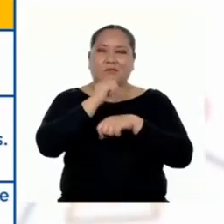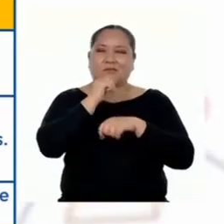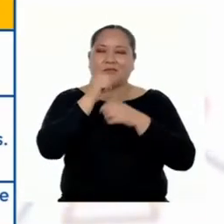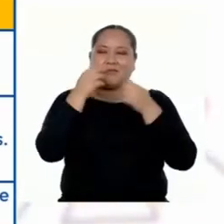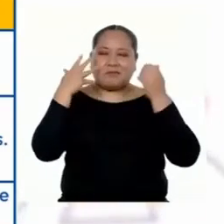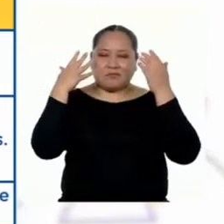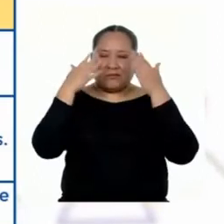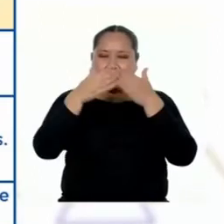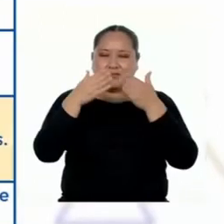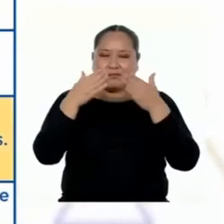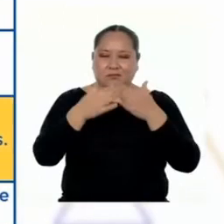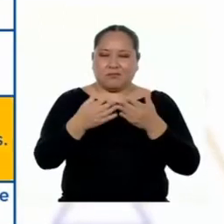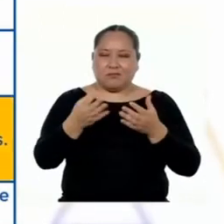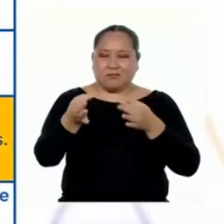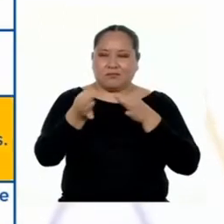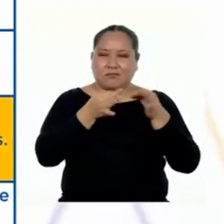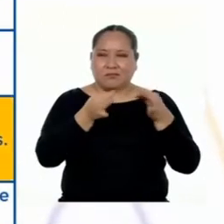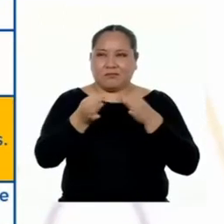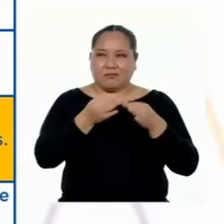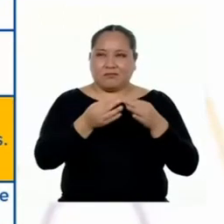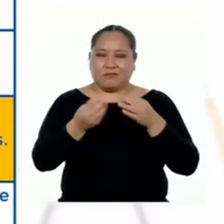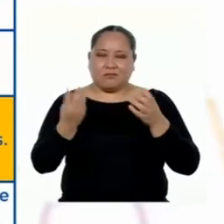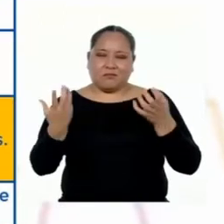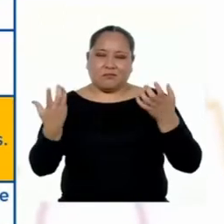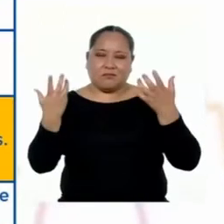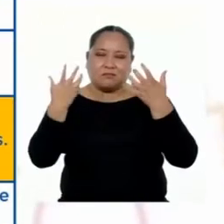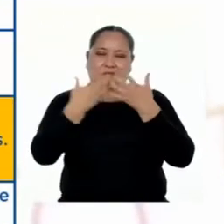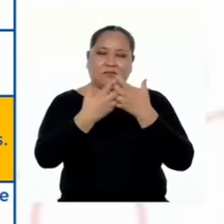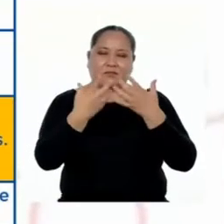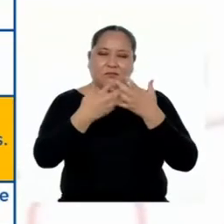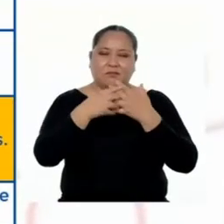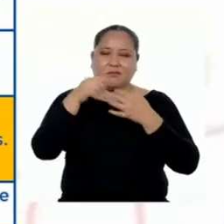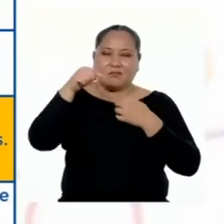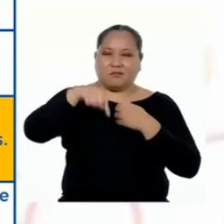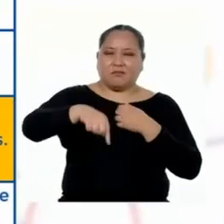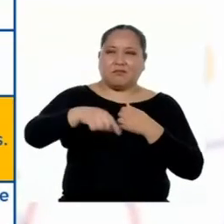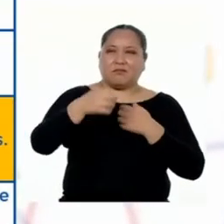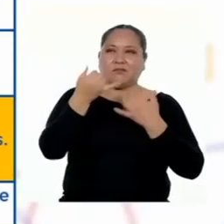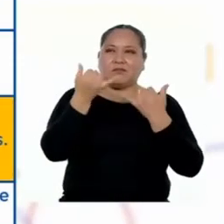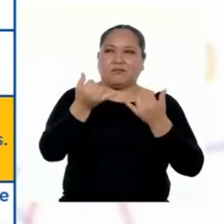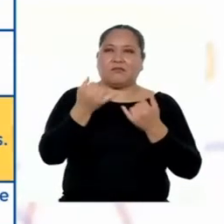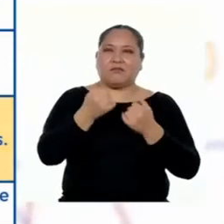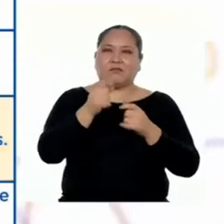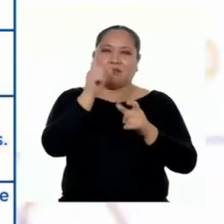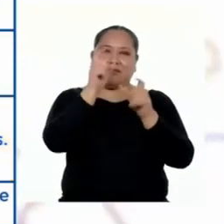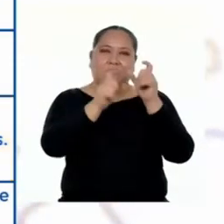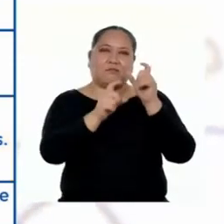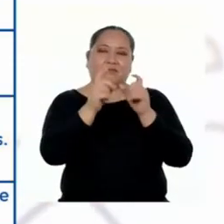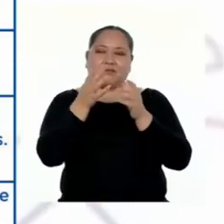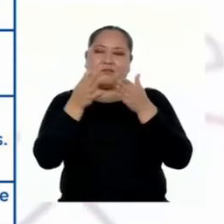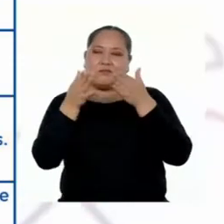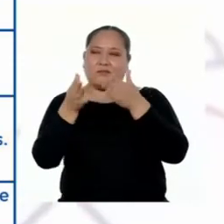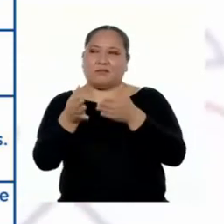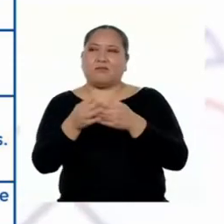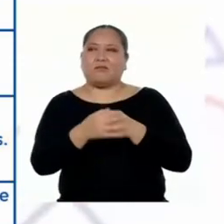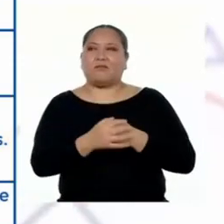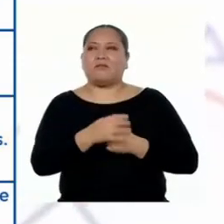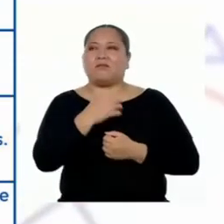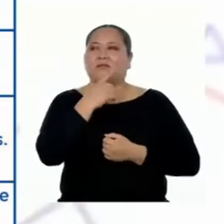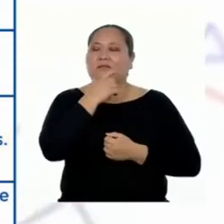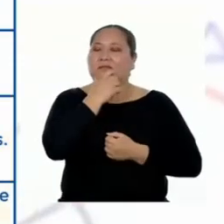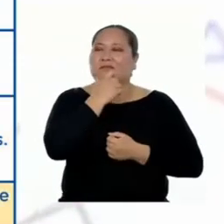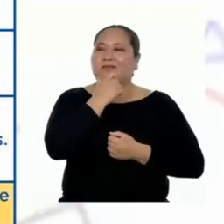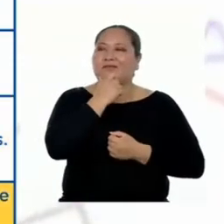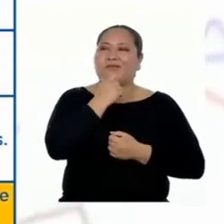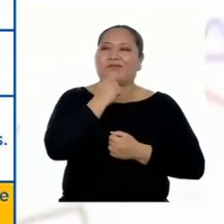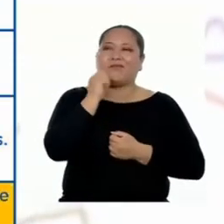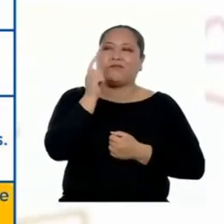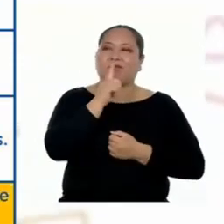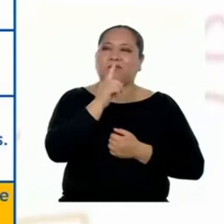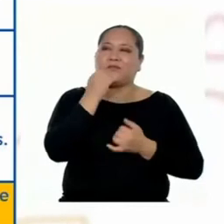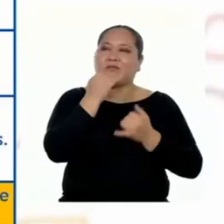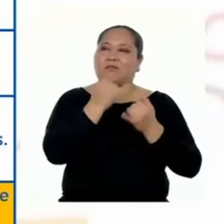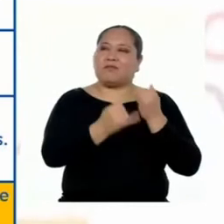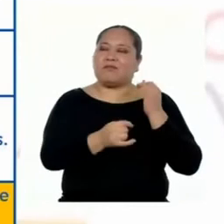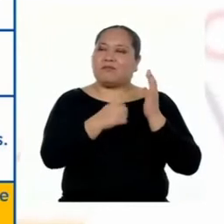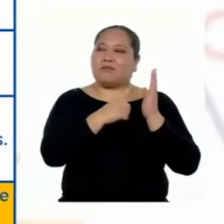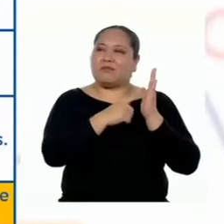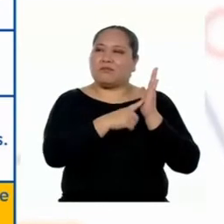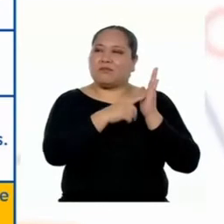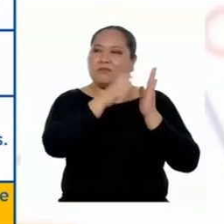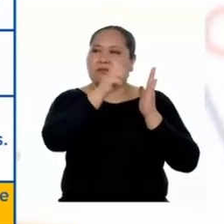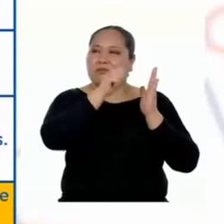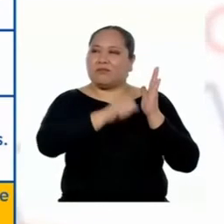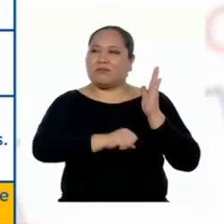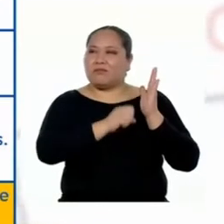me falta especificar el sustento y contextualizarlas al ámbito y al público al que me dirijo. ¡Ah! Y no puse nada en la última